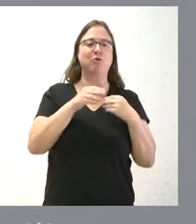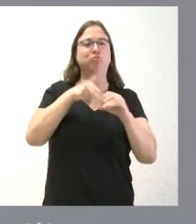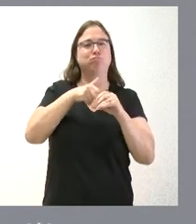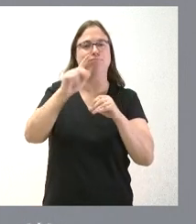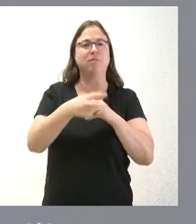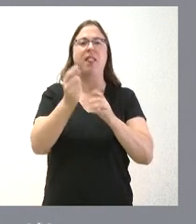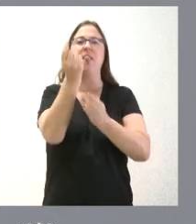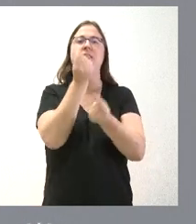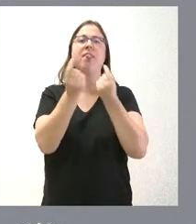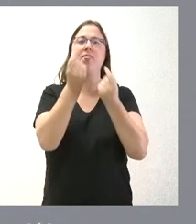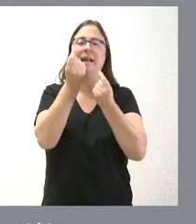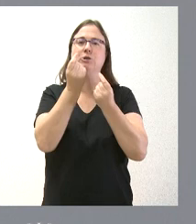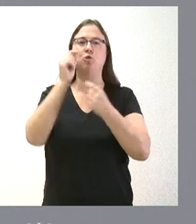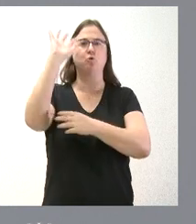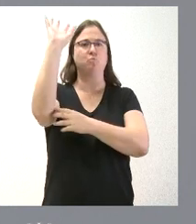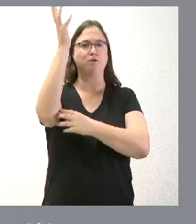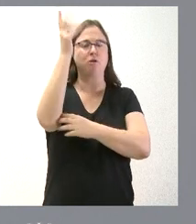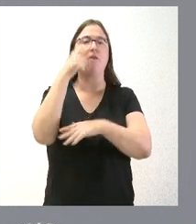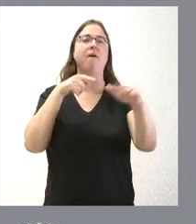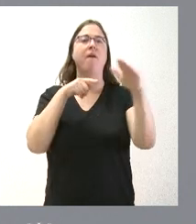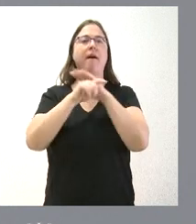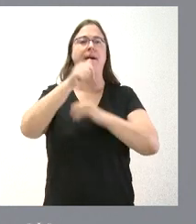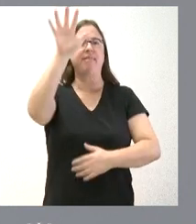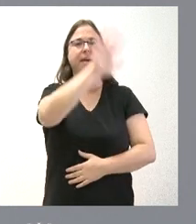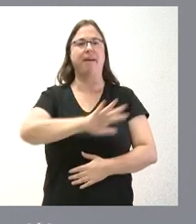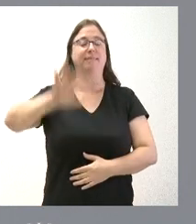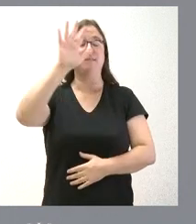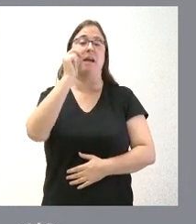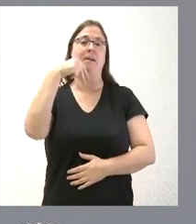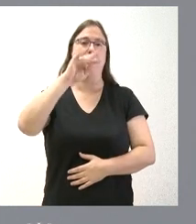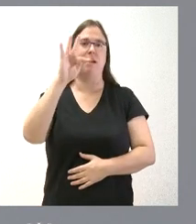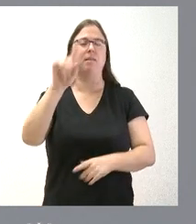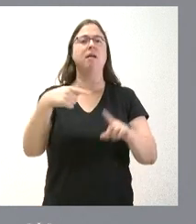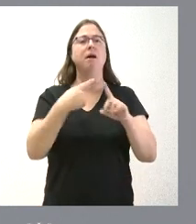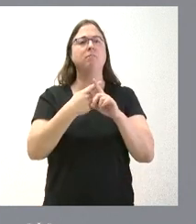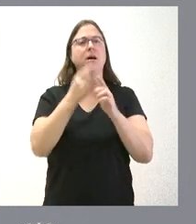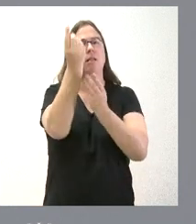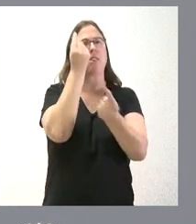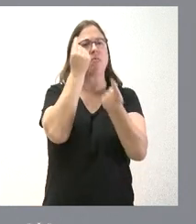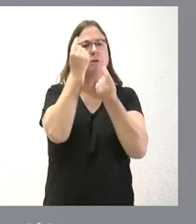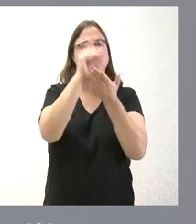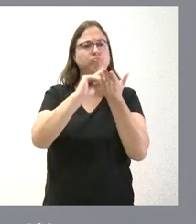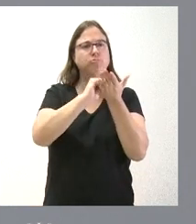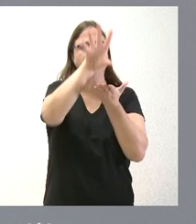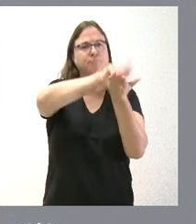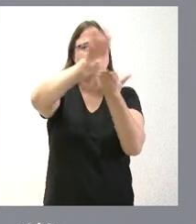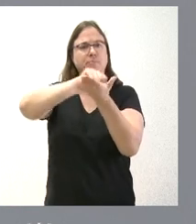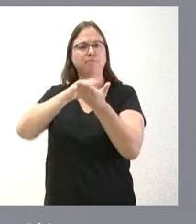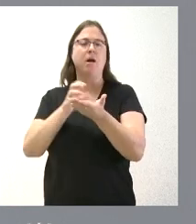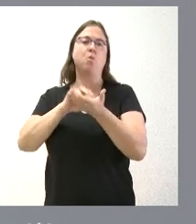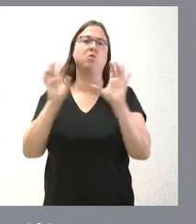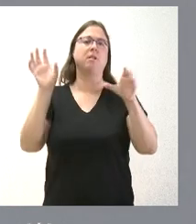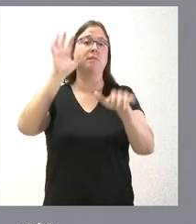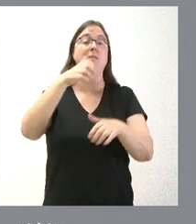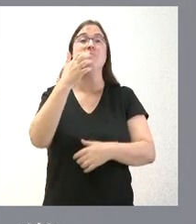servicio de datos meteorológicos de la Agencia Estatal de Meteorología y la integración de otros datos de los que puede disponer la Junta de Castilla y León, como puedan ser